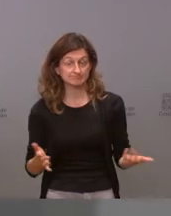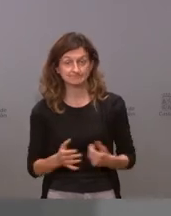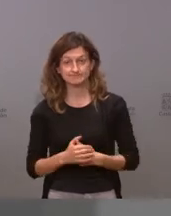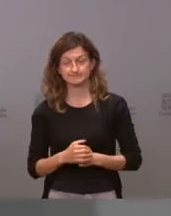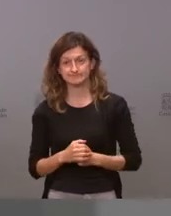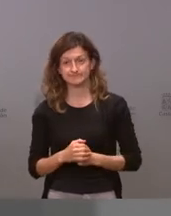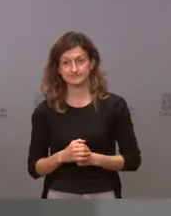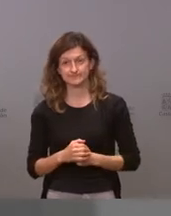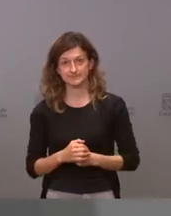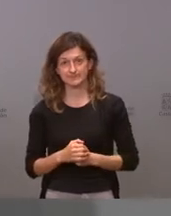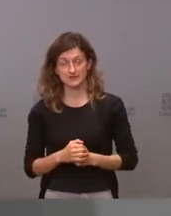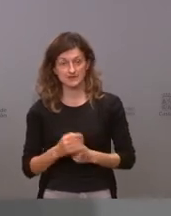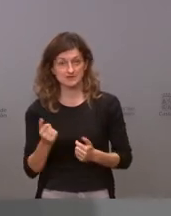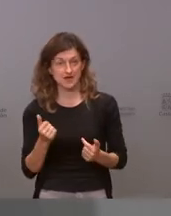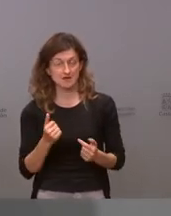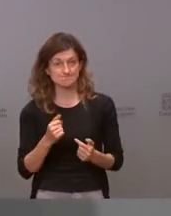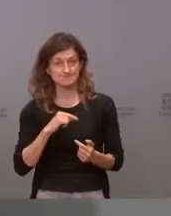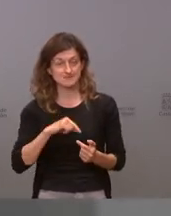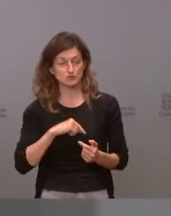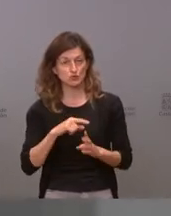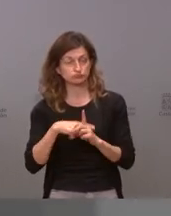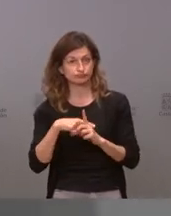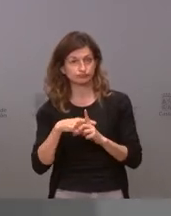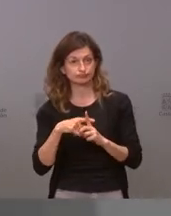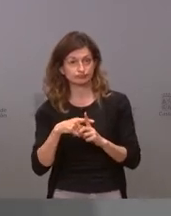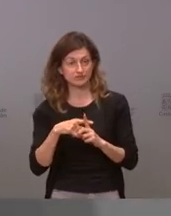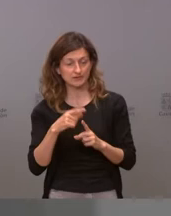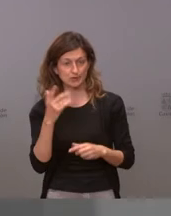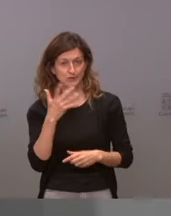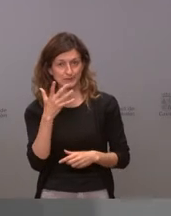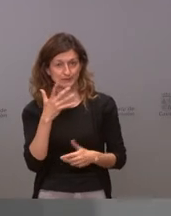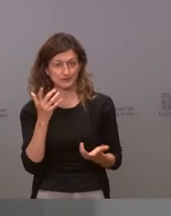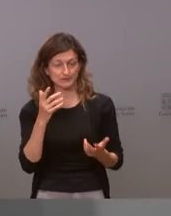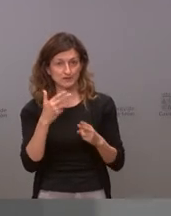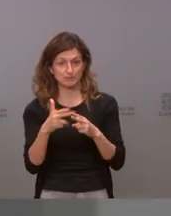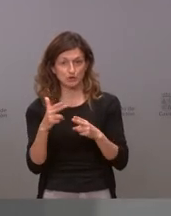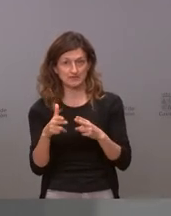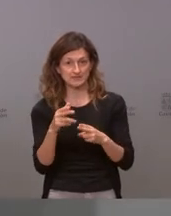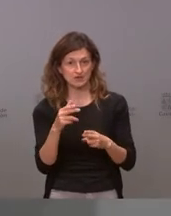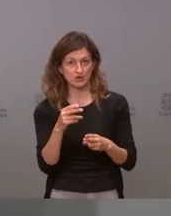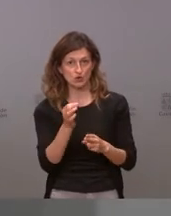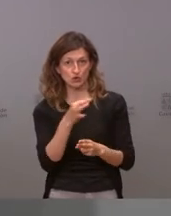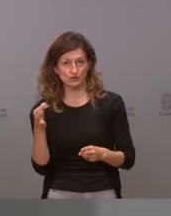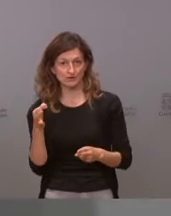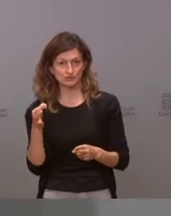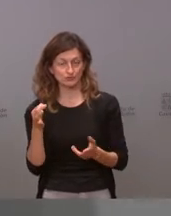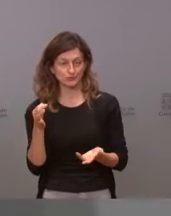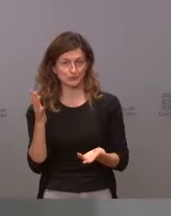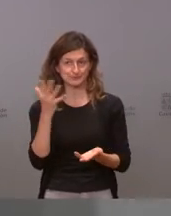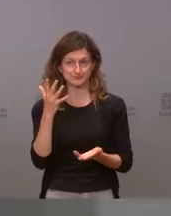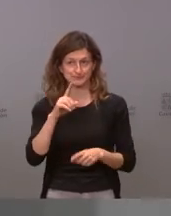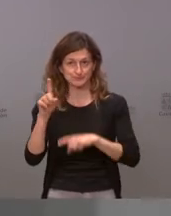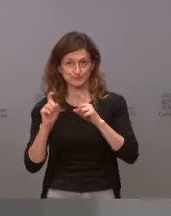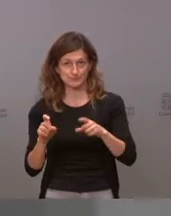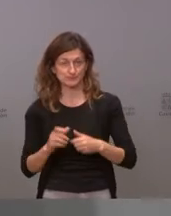un cierto grado de de cinismo sobre lo políticamente correcto en